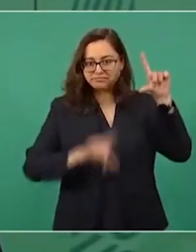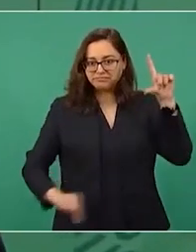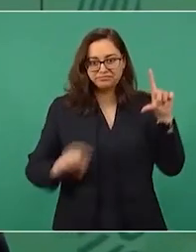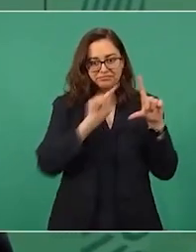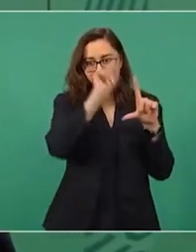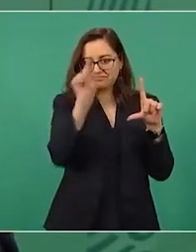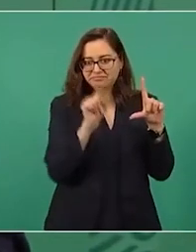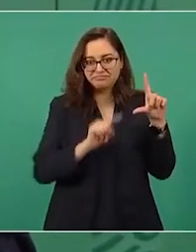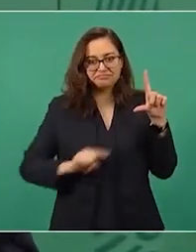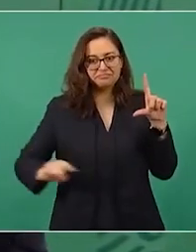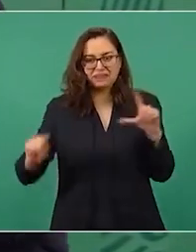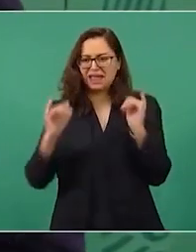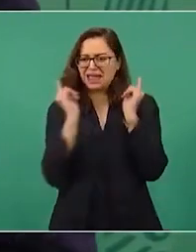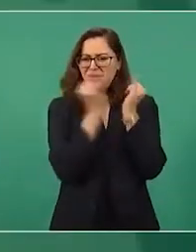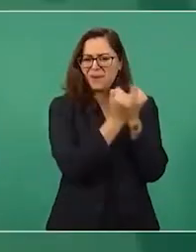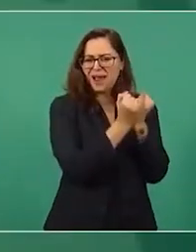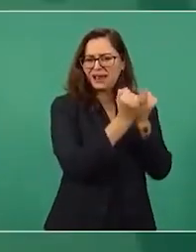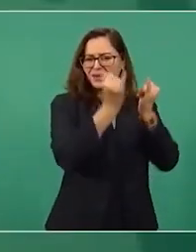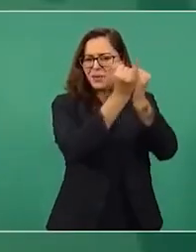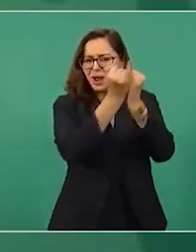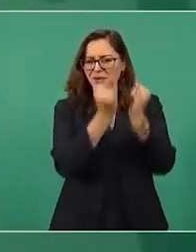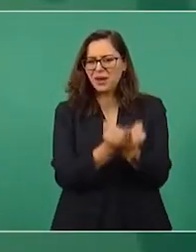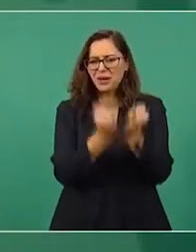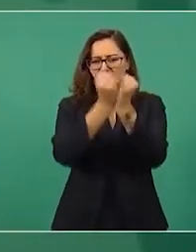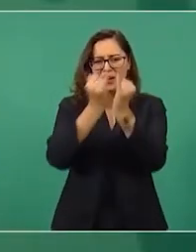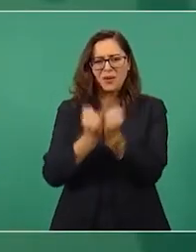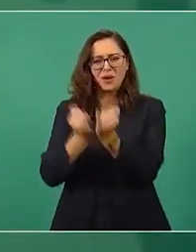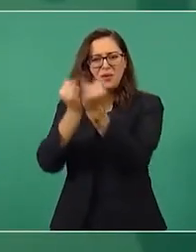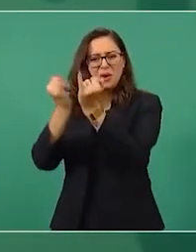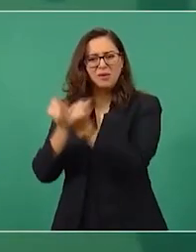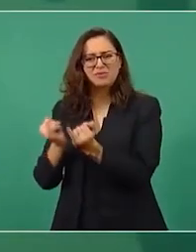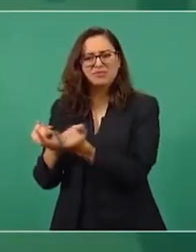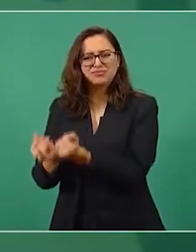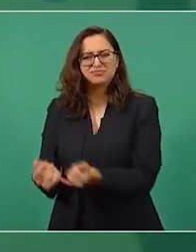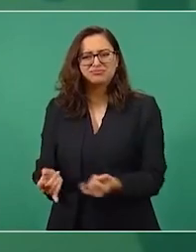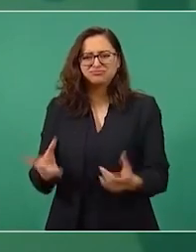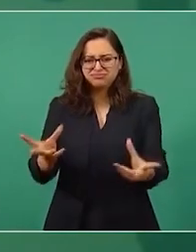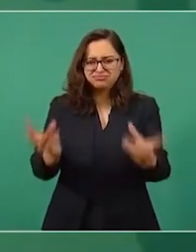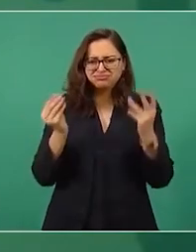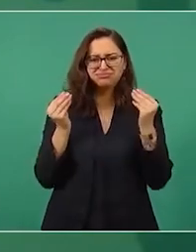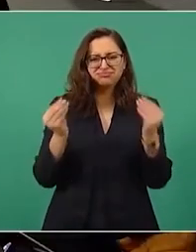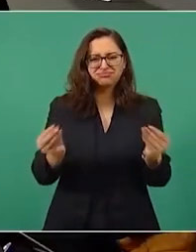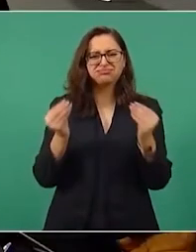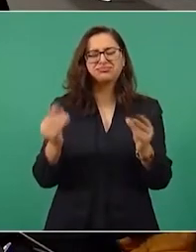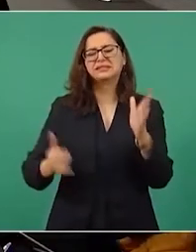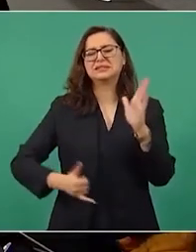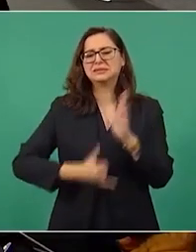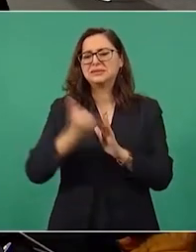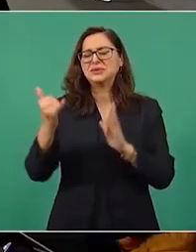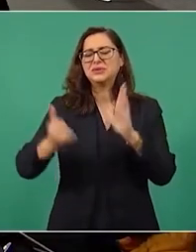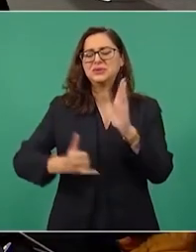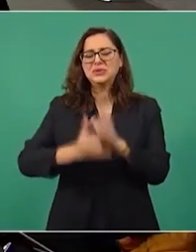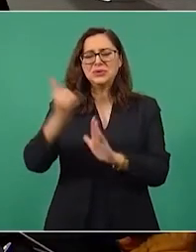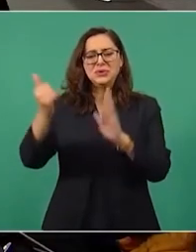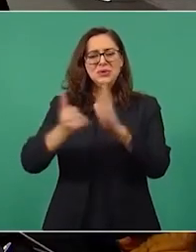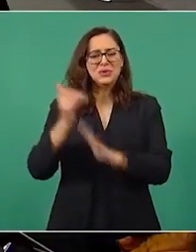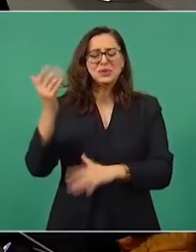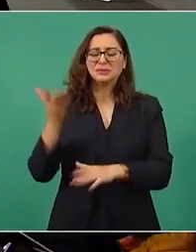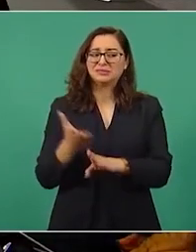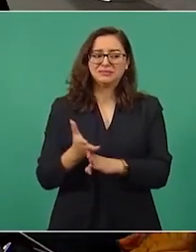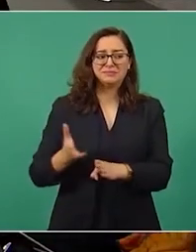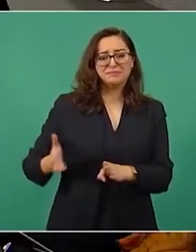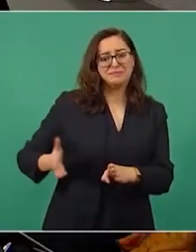El mismo modelo. Eso proliferó durante muchísimo